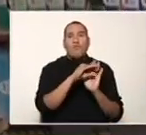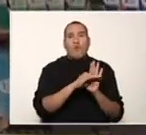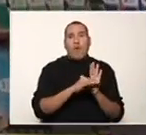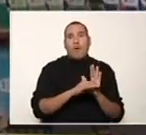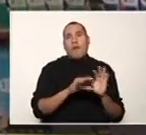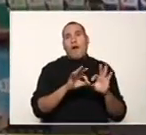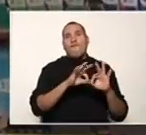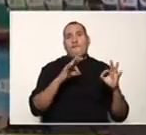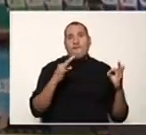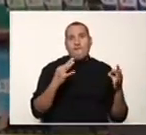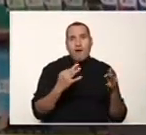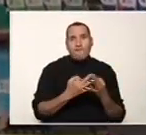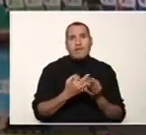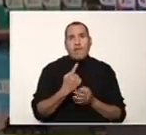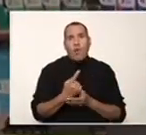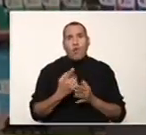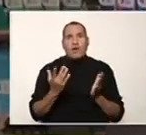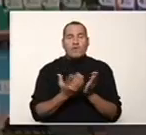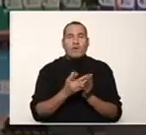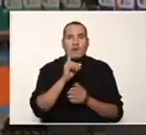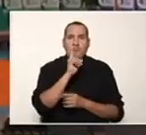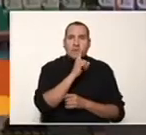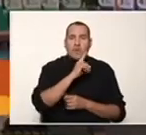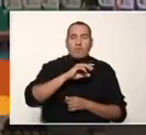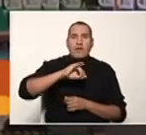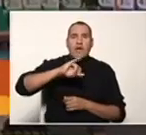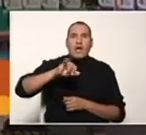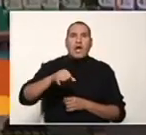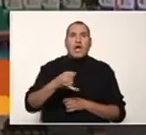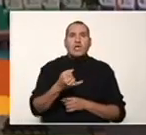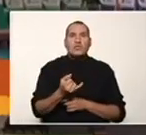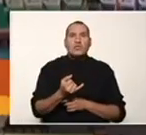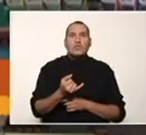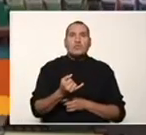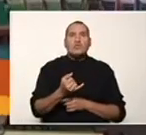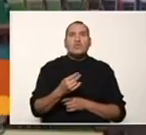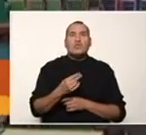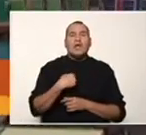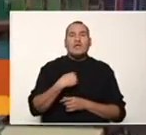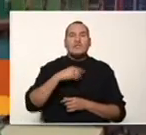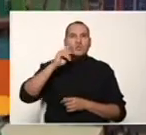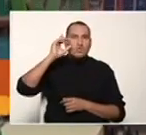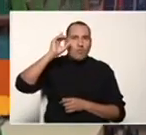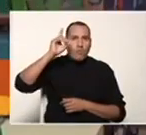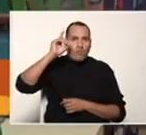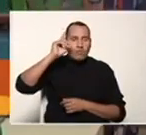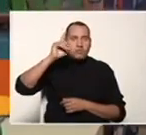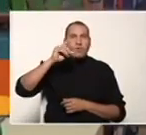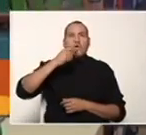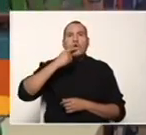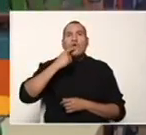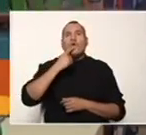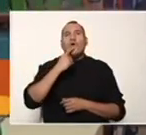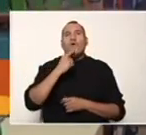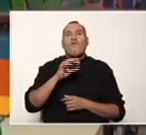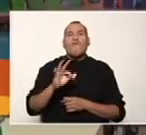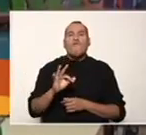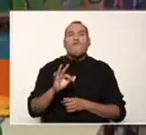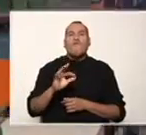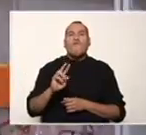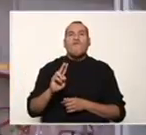Cada Familia Una Escuela. Mi nombre es John Ángel Bolívar, docente de la Fundación Bolivariana de Informática y Telemática,